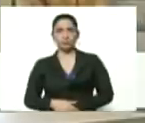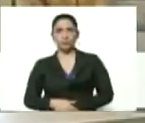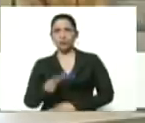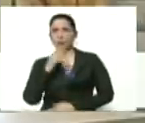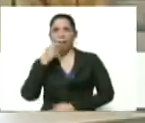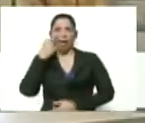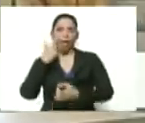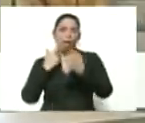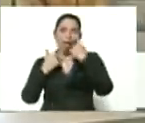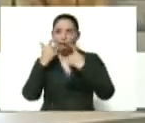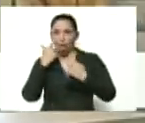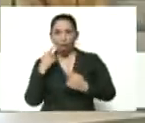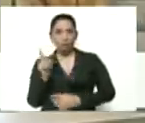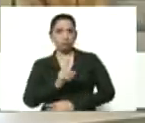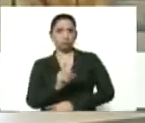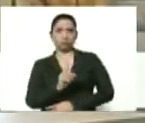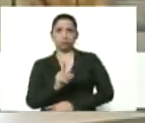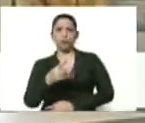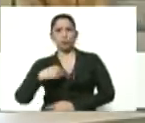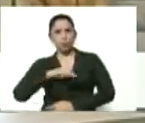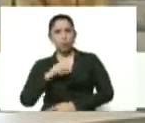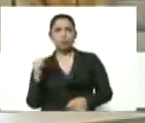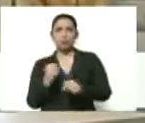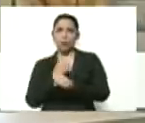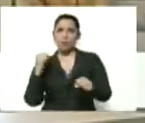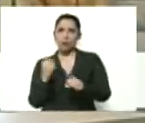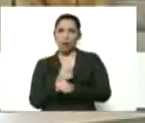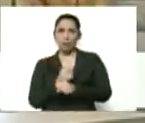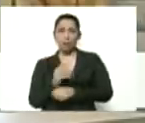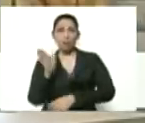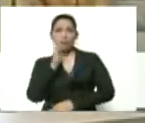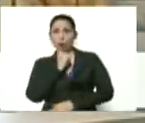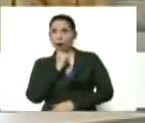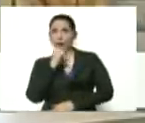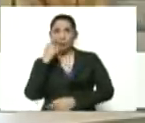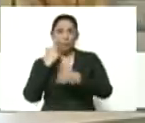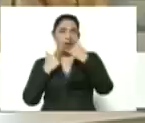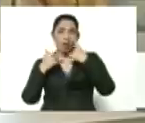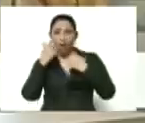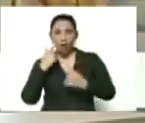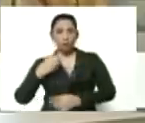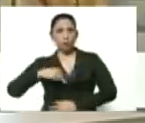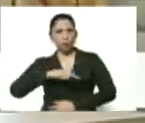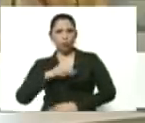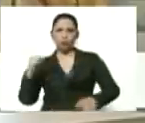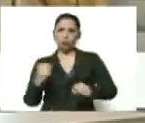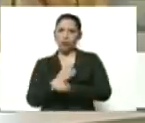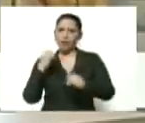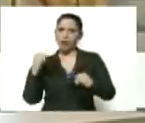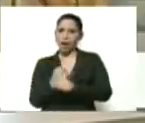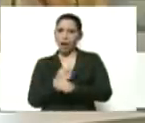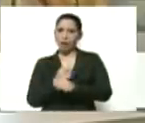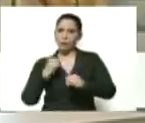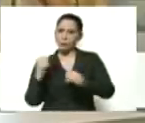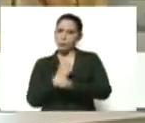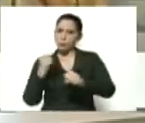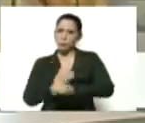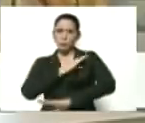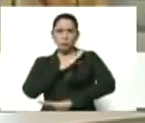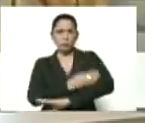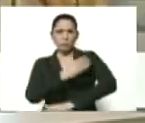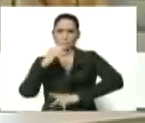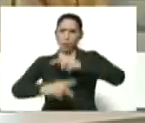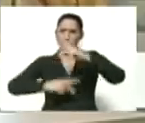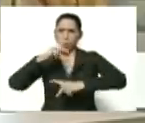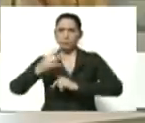lloriqueando, no, estamos trabajando, no estamos lloriqueando, estamos laborando, laborando, produciendo